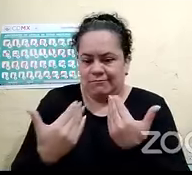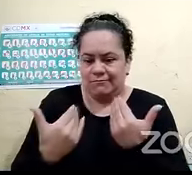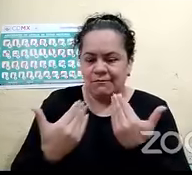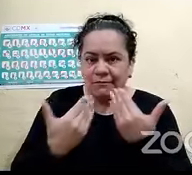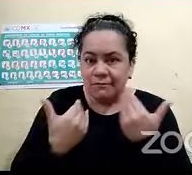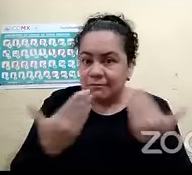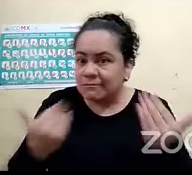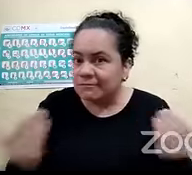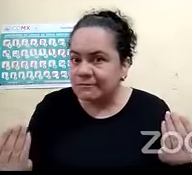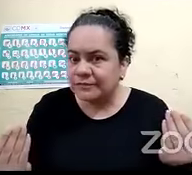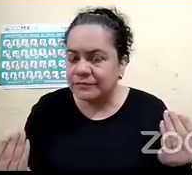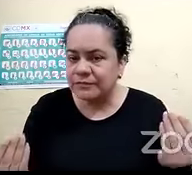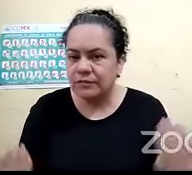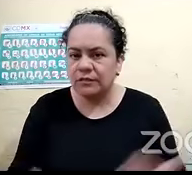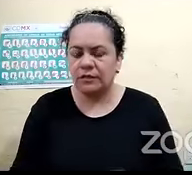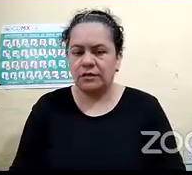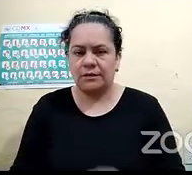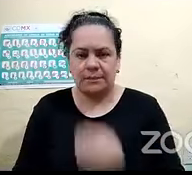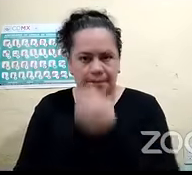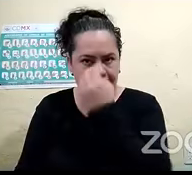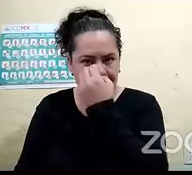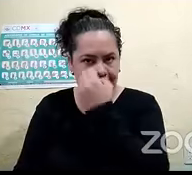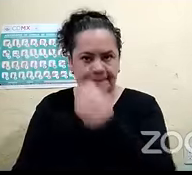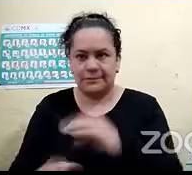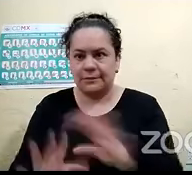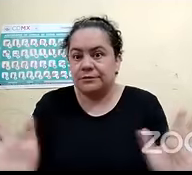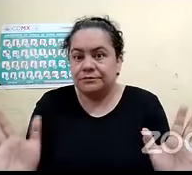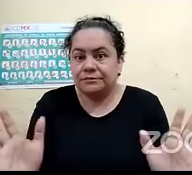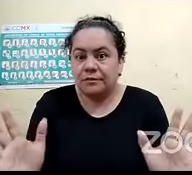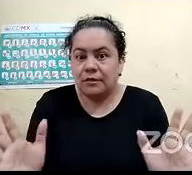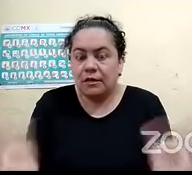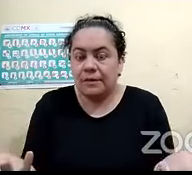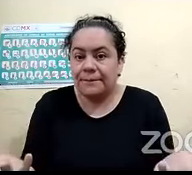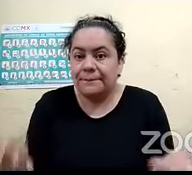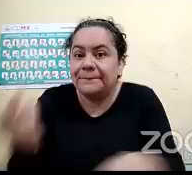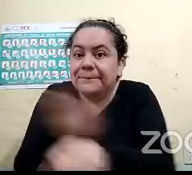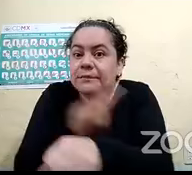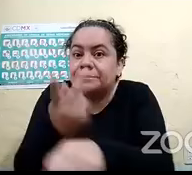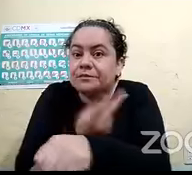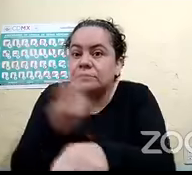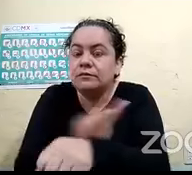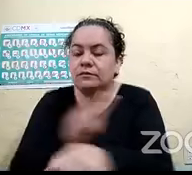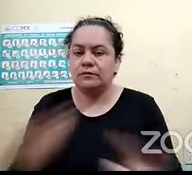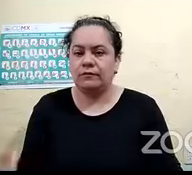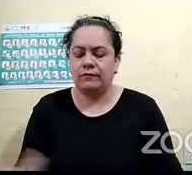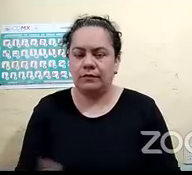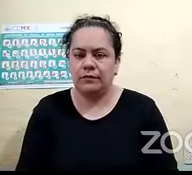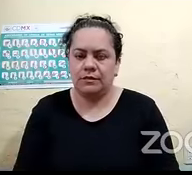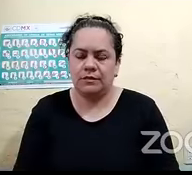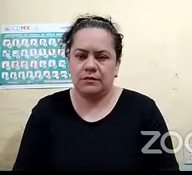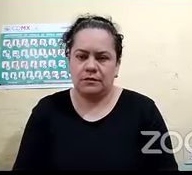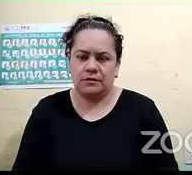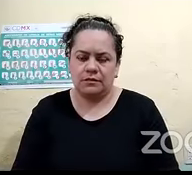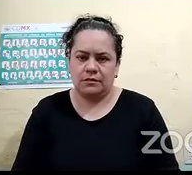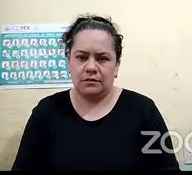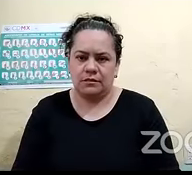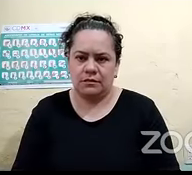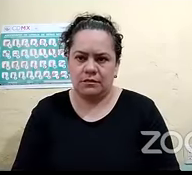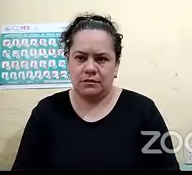te quedas en la espera de a ver qué sigue, a ver qué pasa. Algo que es muy